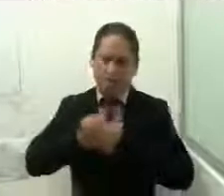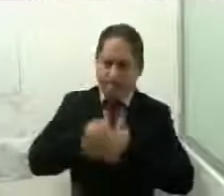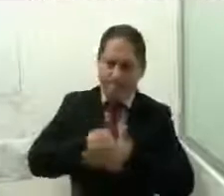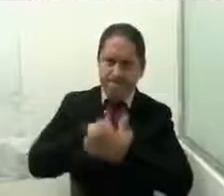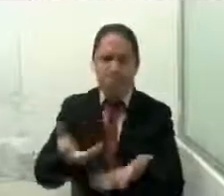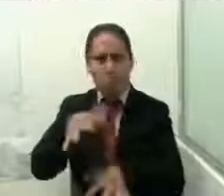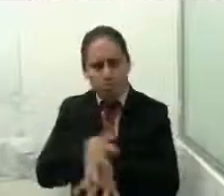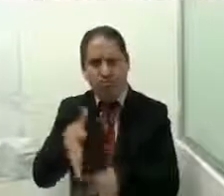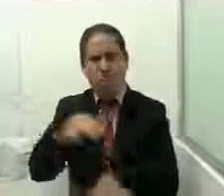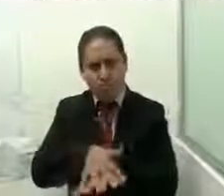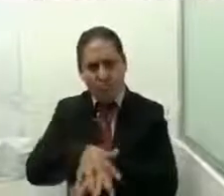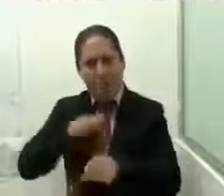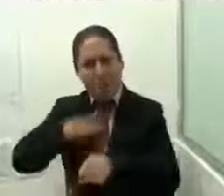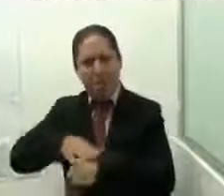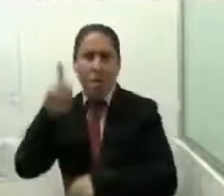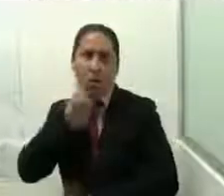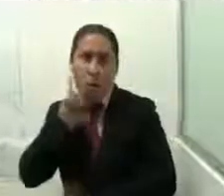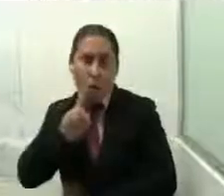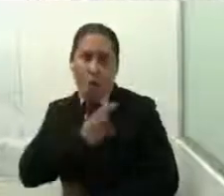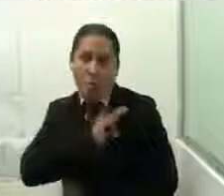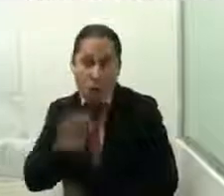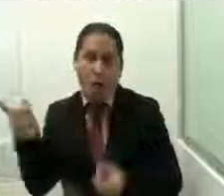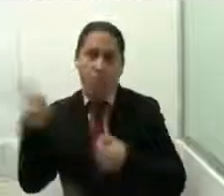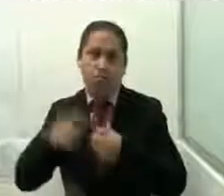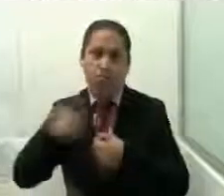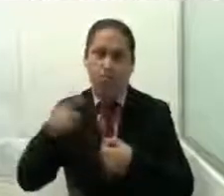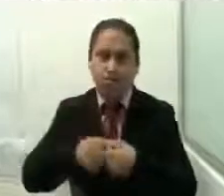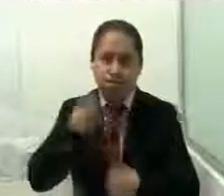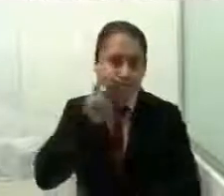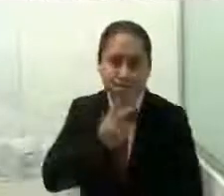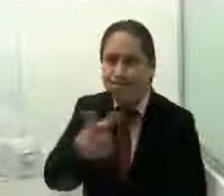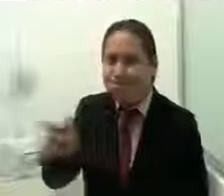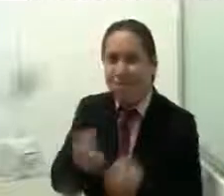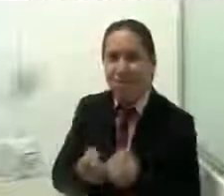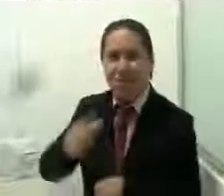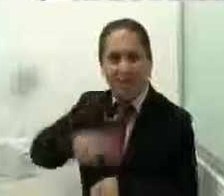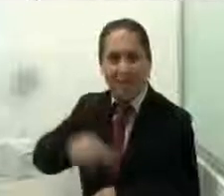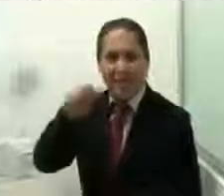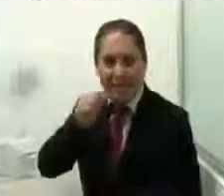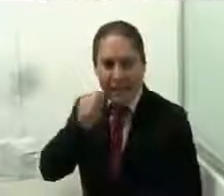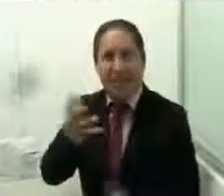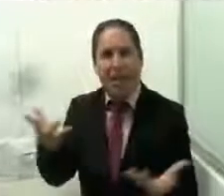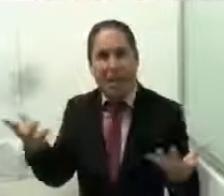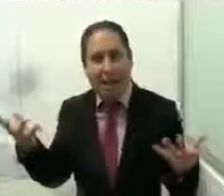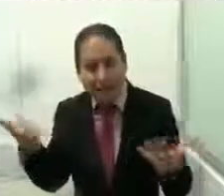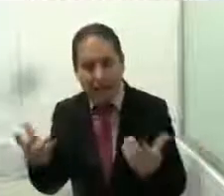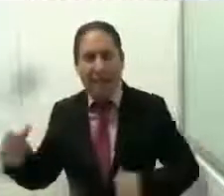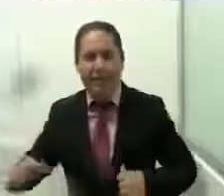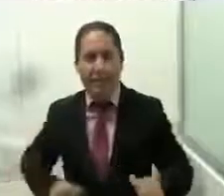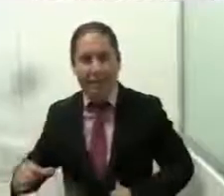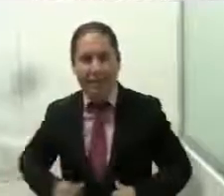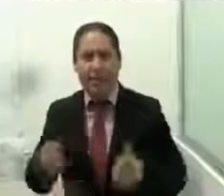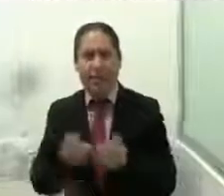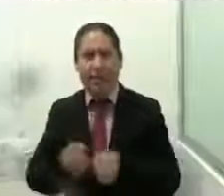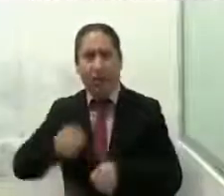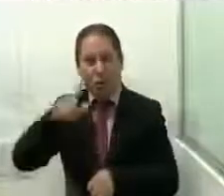que provoquen que las mujeres sean visibilizadas como parte de la composición social, contribuyendo así a cambios socioculturales dentro